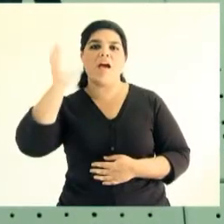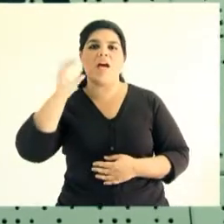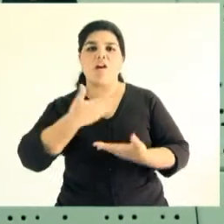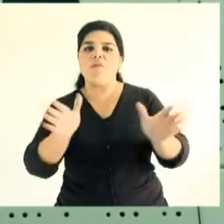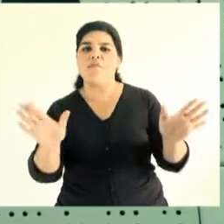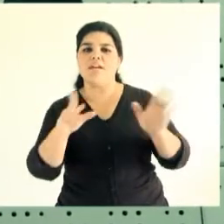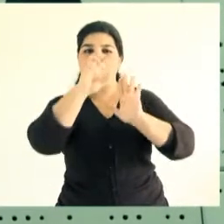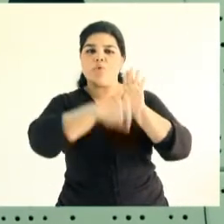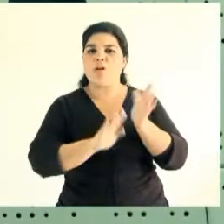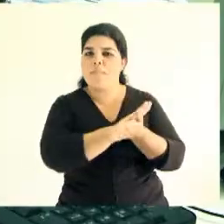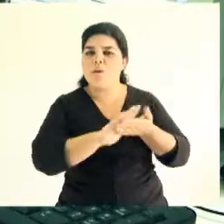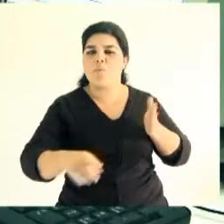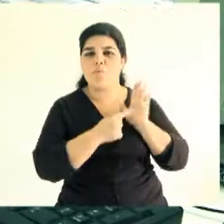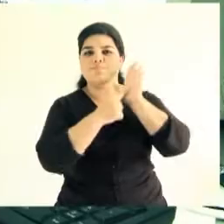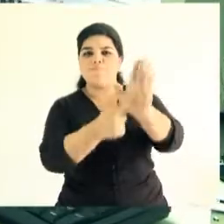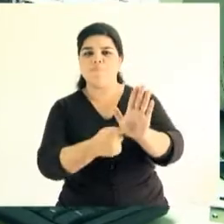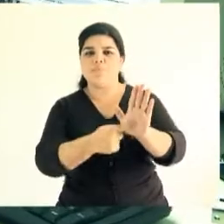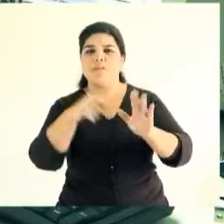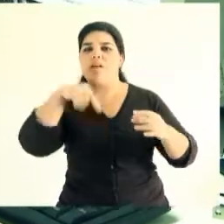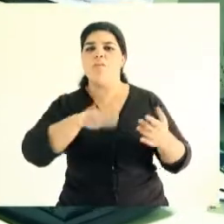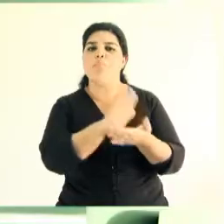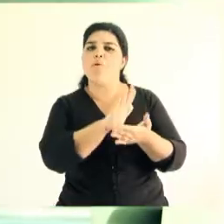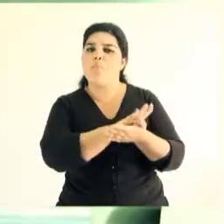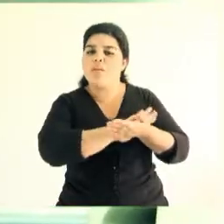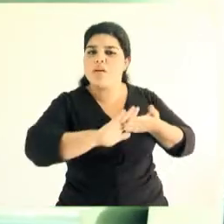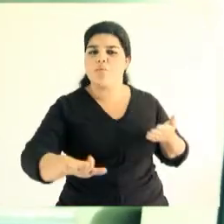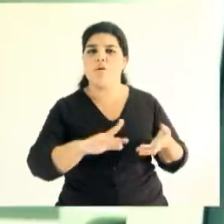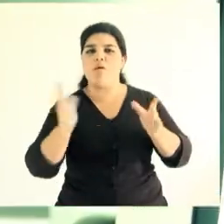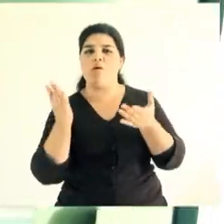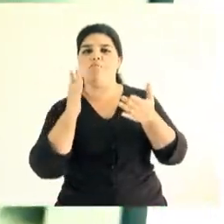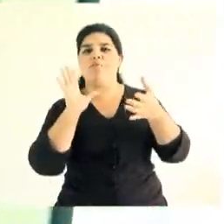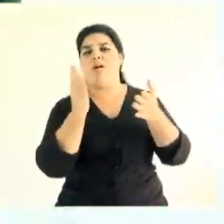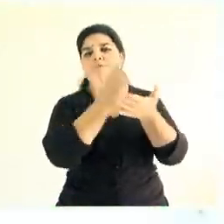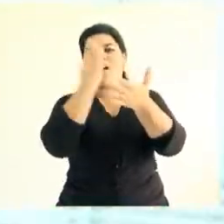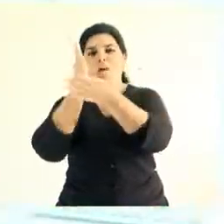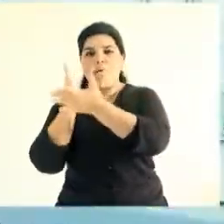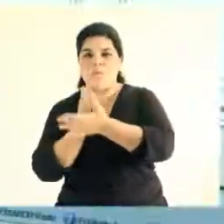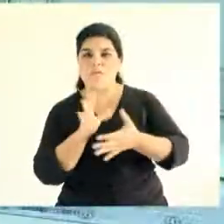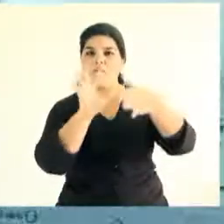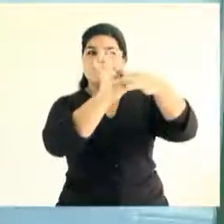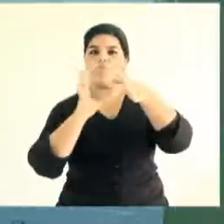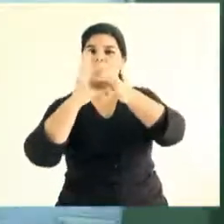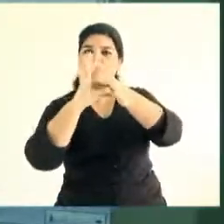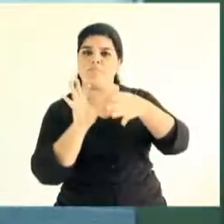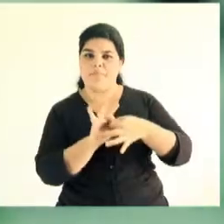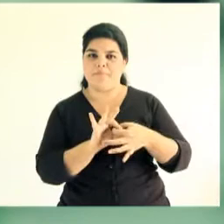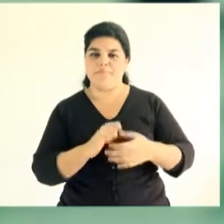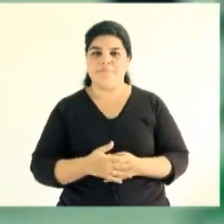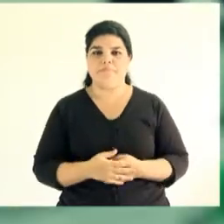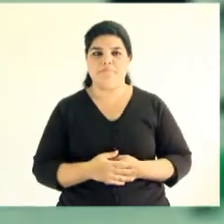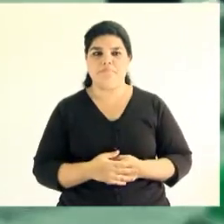Radio Abierta lanzó su nueva programación en vivo con nuevas propuestas articuladas con distintas facultades de la UNCUYO.